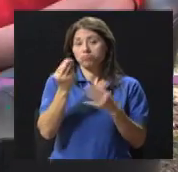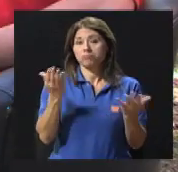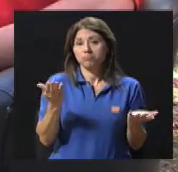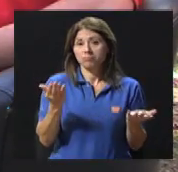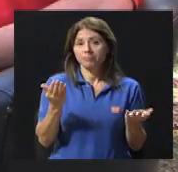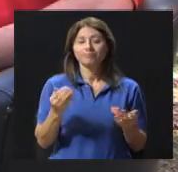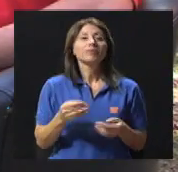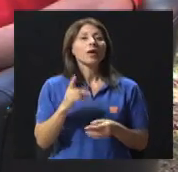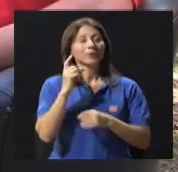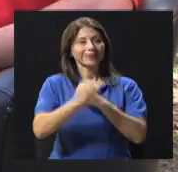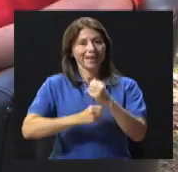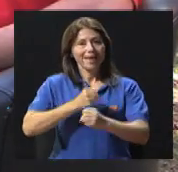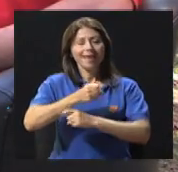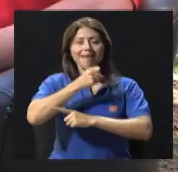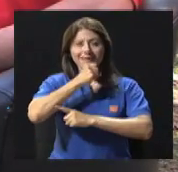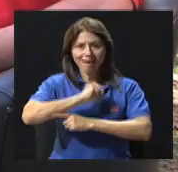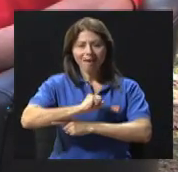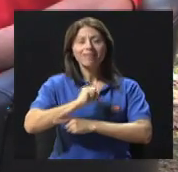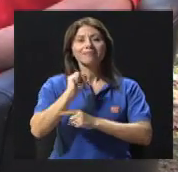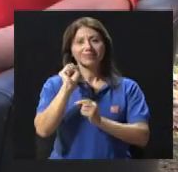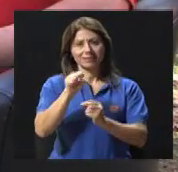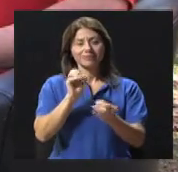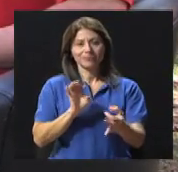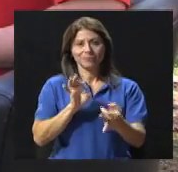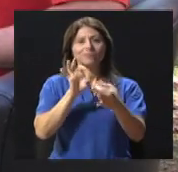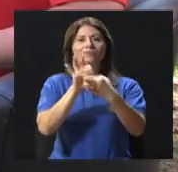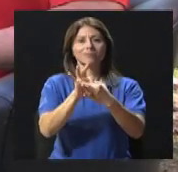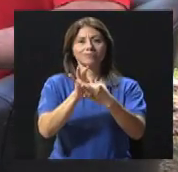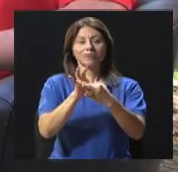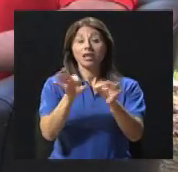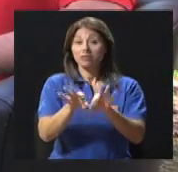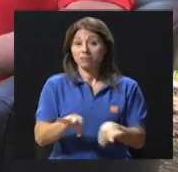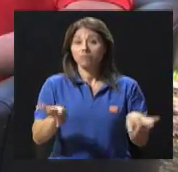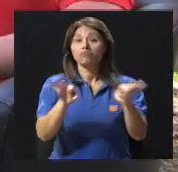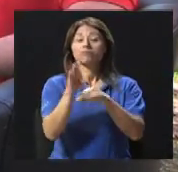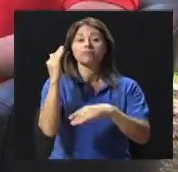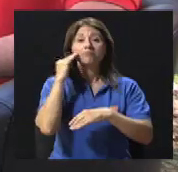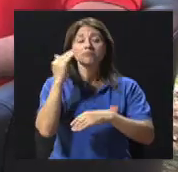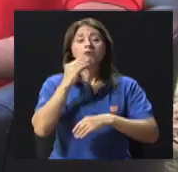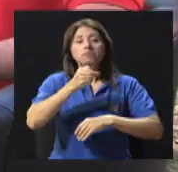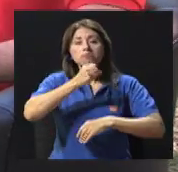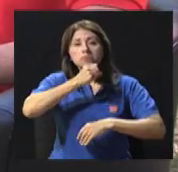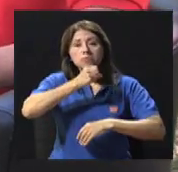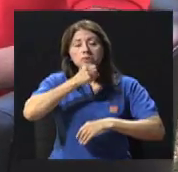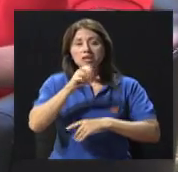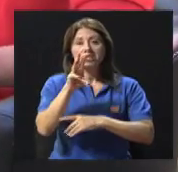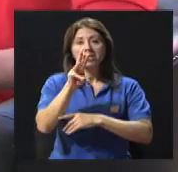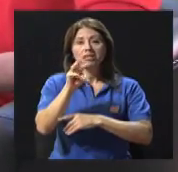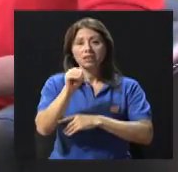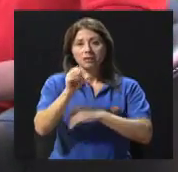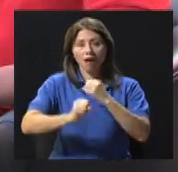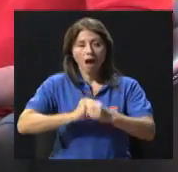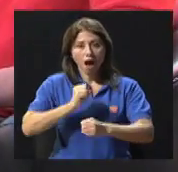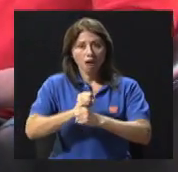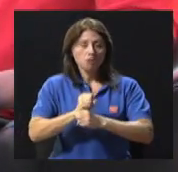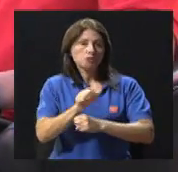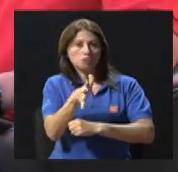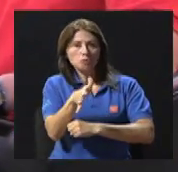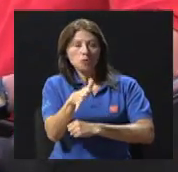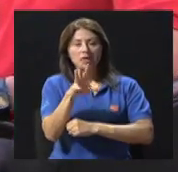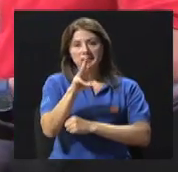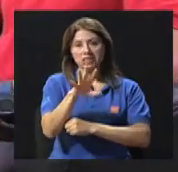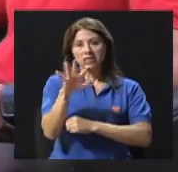La edad tiene que ver. Es importante saber que después de los 60, 65 años, hay muchas